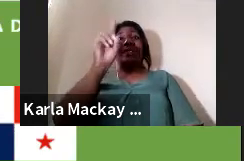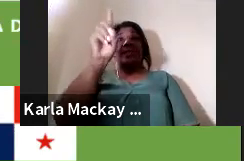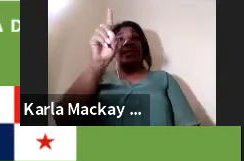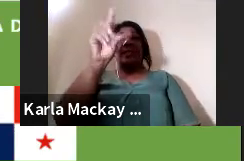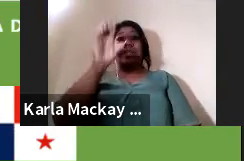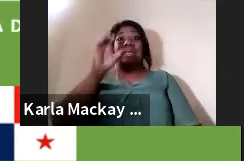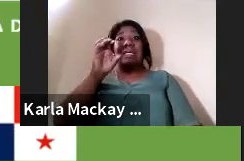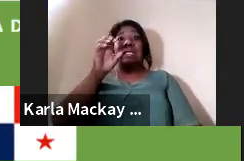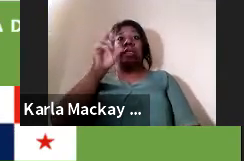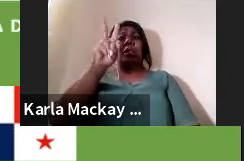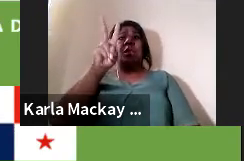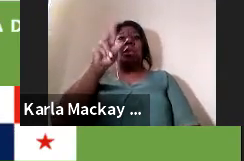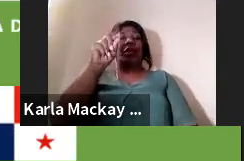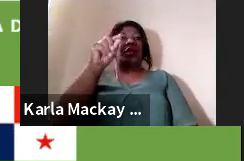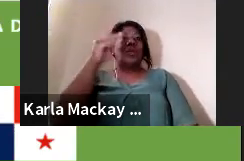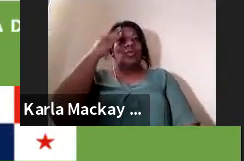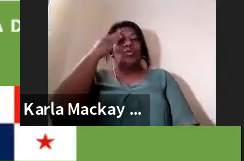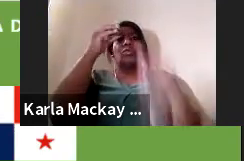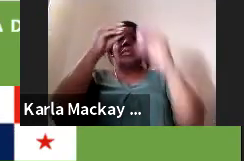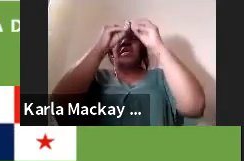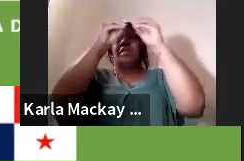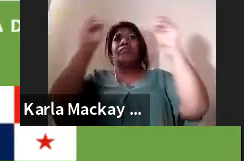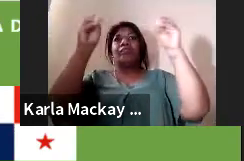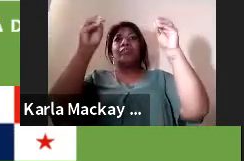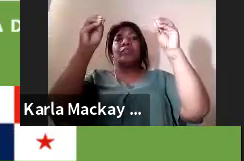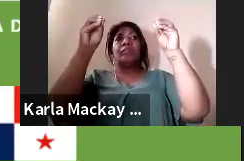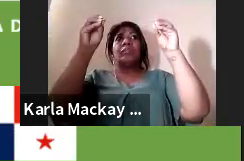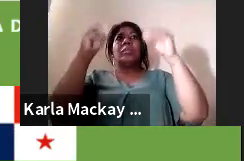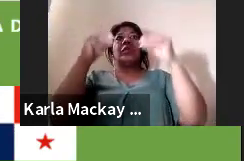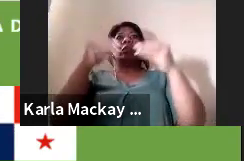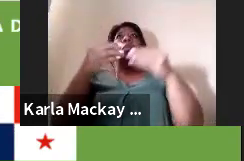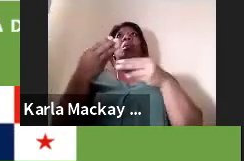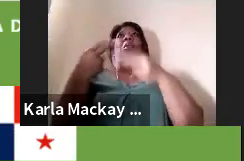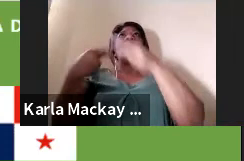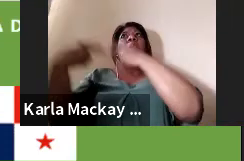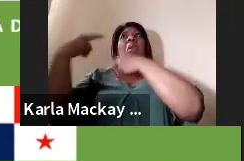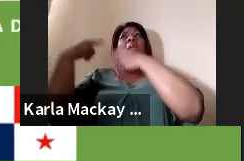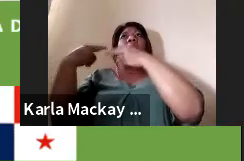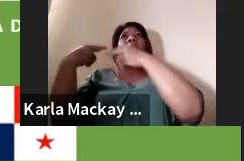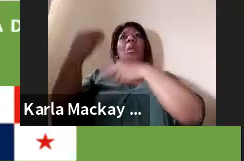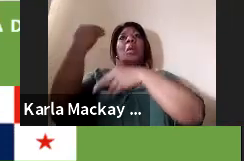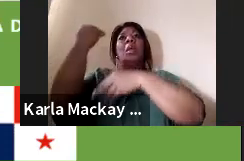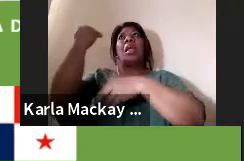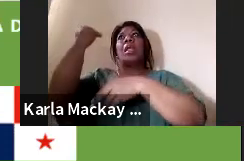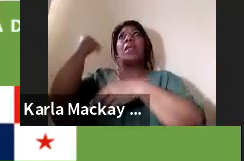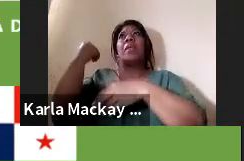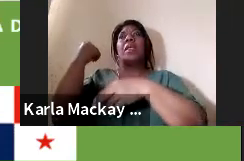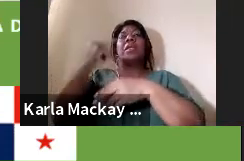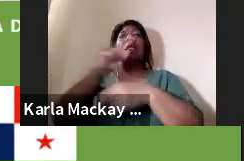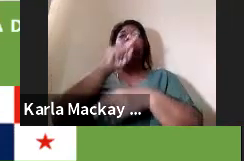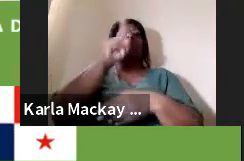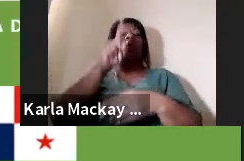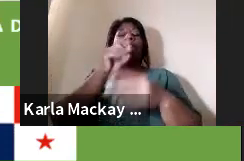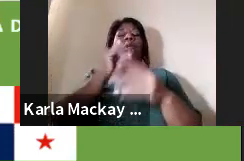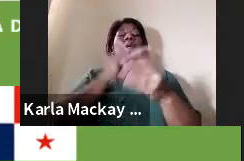para plantear un título, lo que era un antecedente de investigación, preguntas de investigación, objetivos,